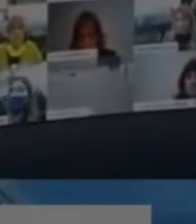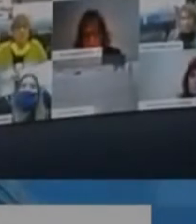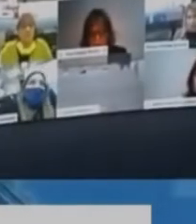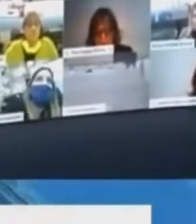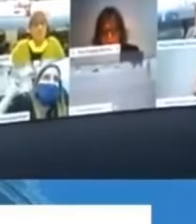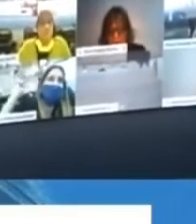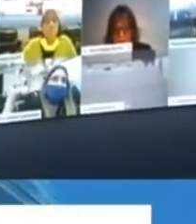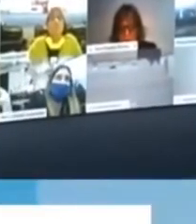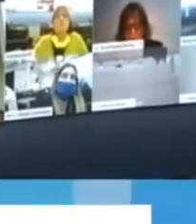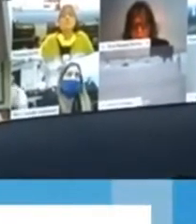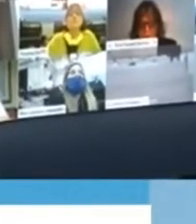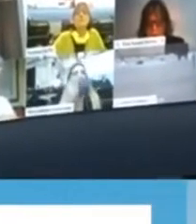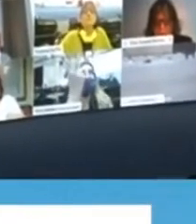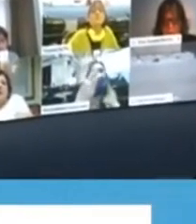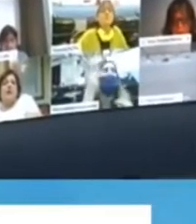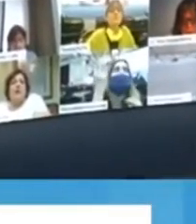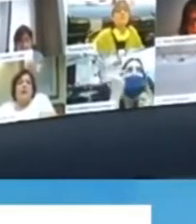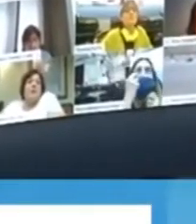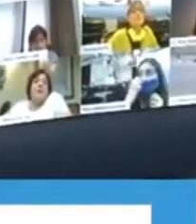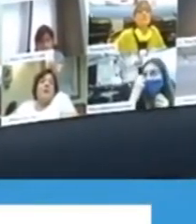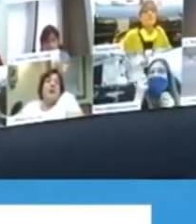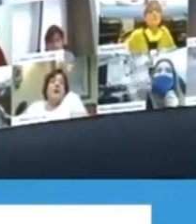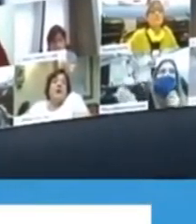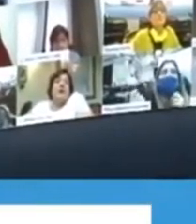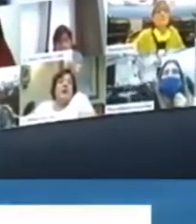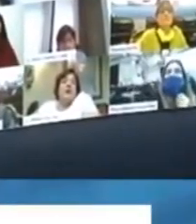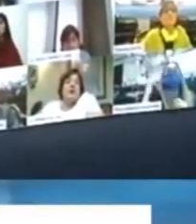Tiene la palabra la diputada Claudia Najul.